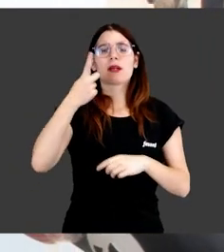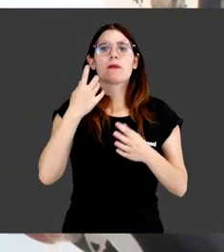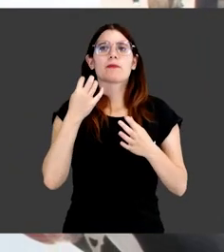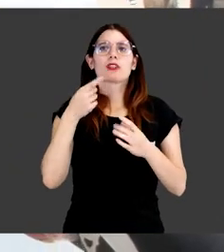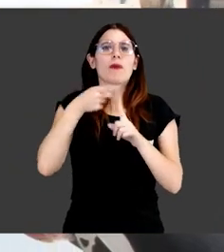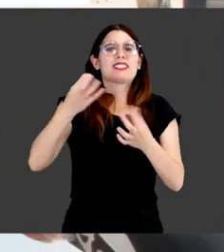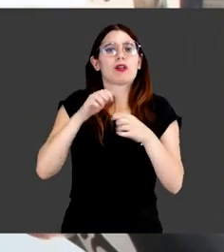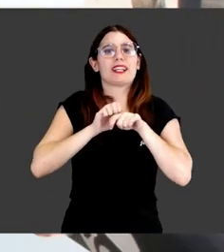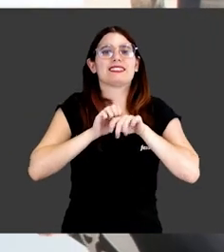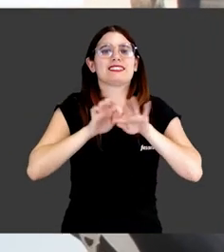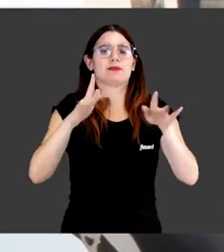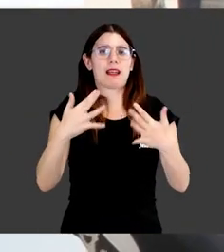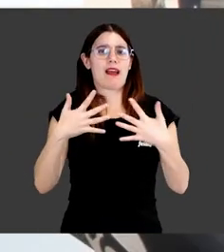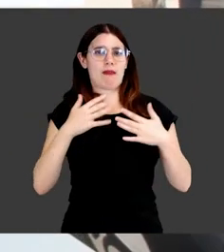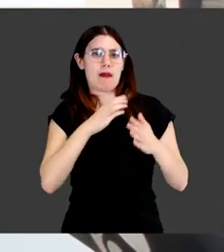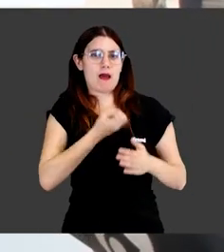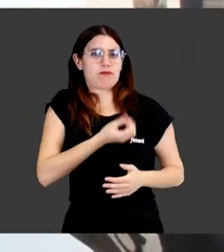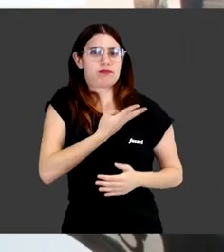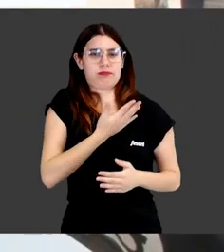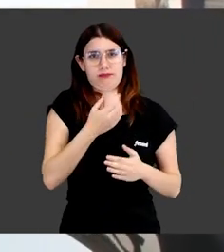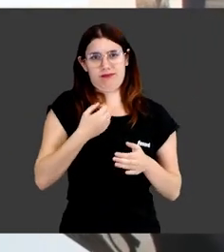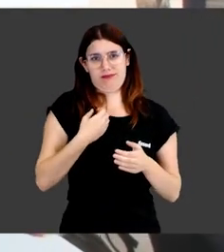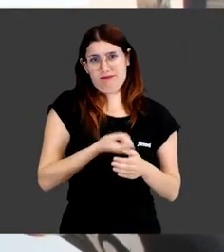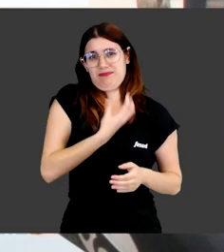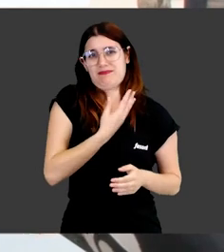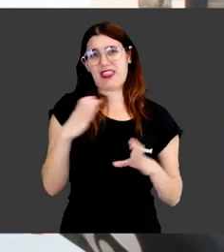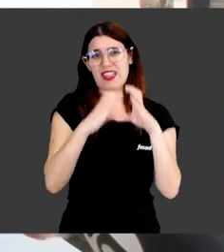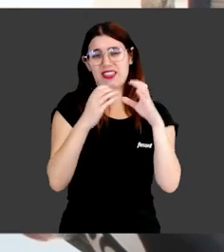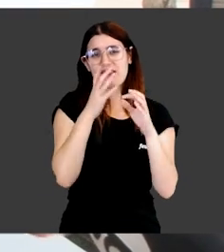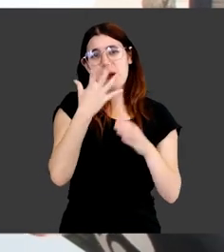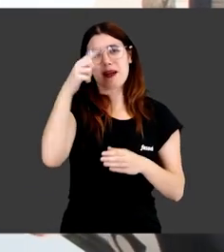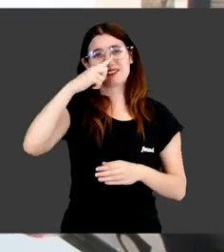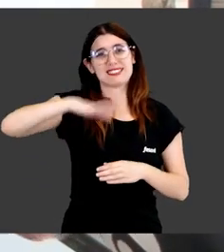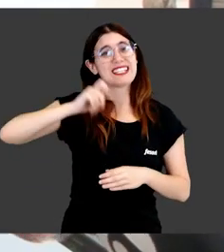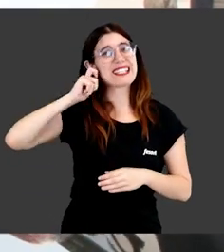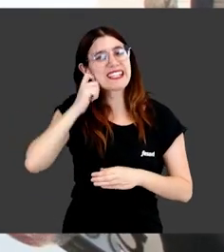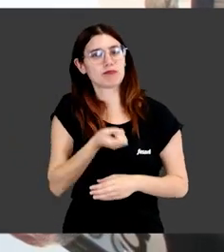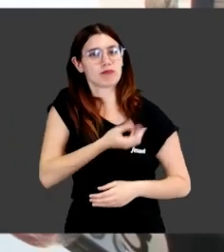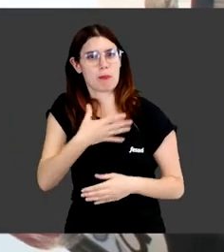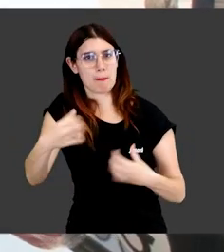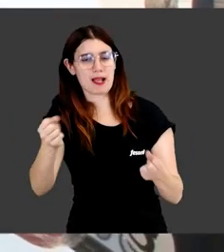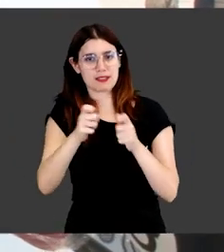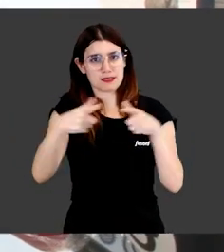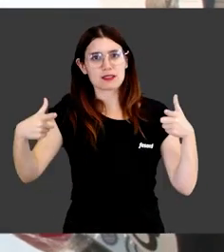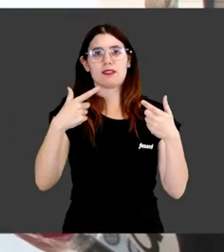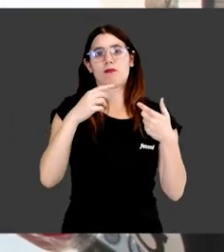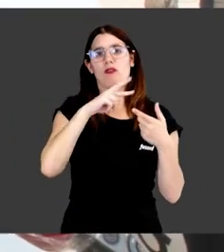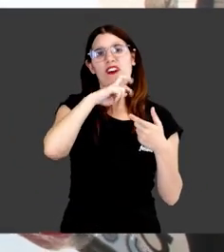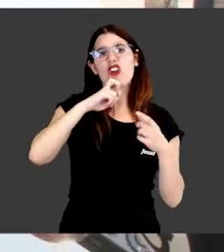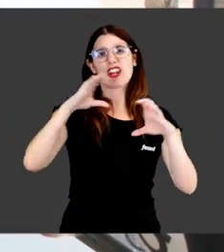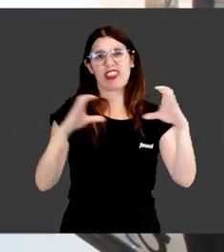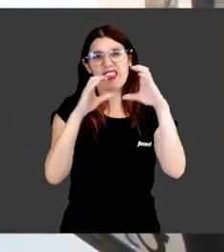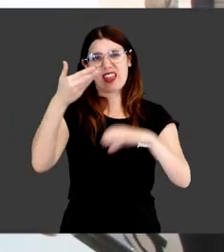inspirar vocaciones científico-tecnológicas en los jóvenes, especialmente las mujeres, poner en valor la ciencia que